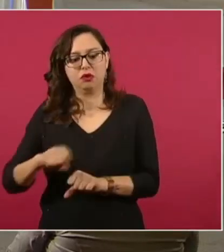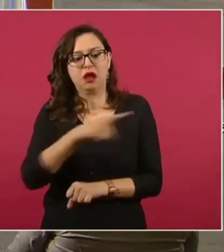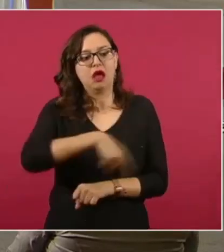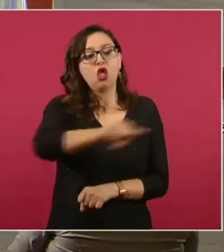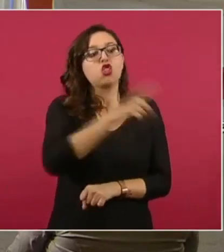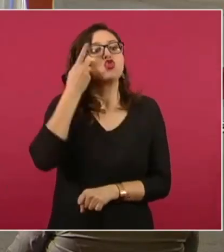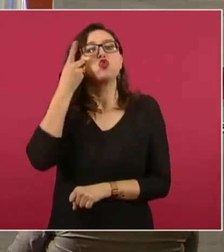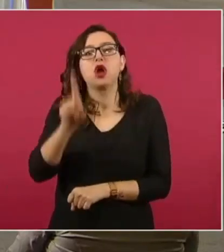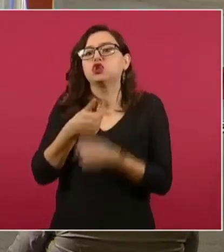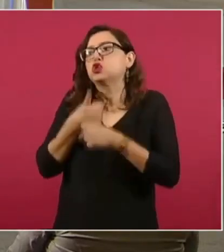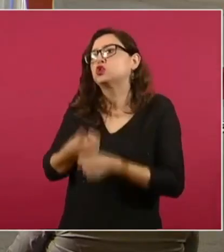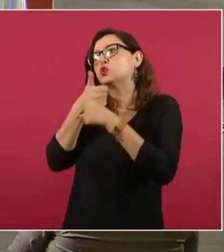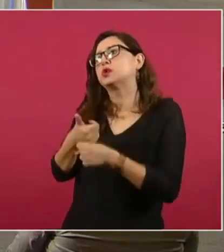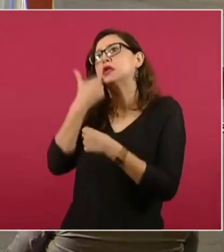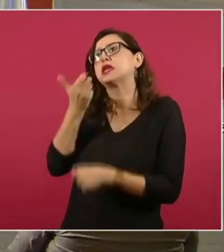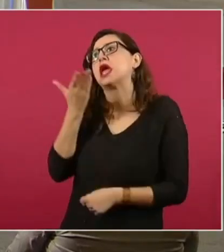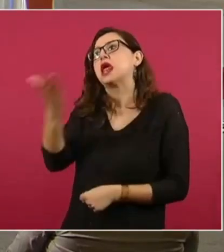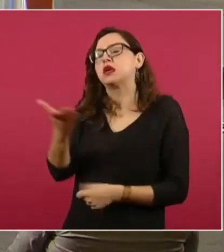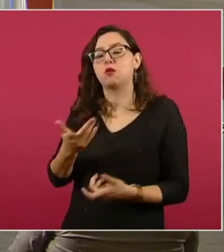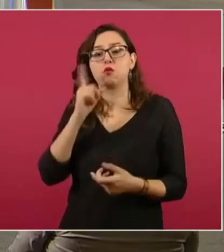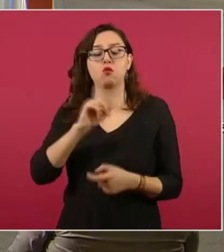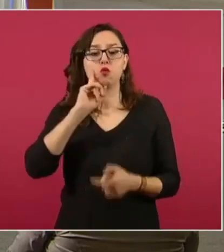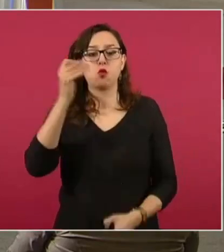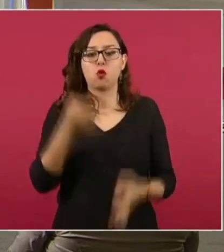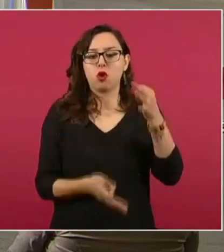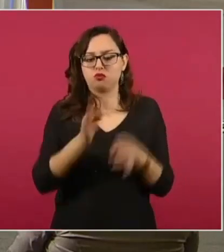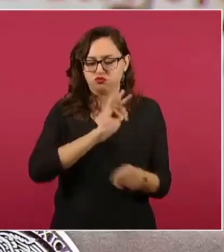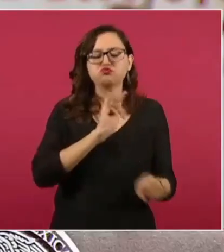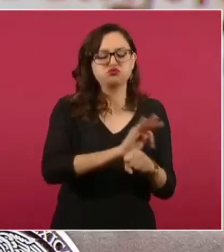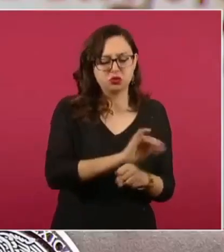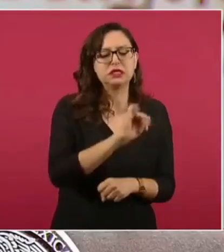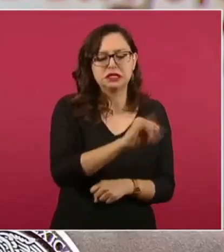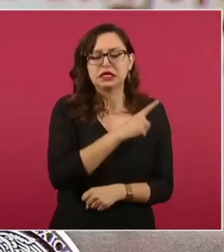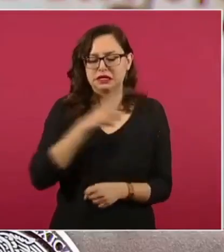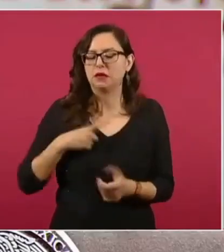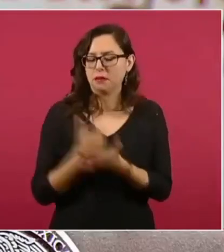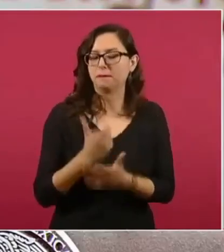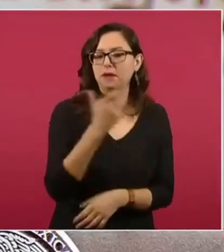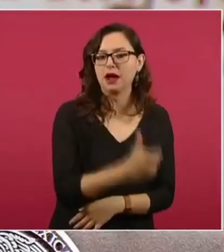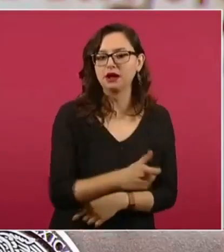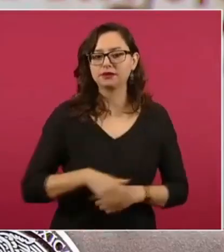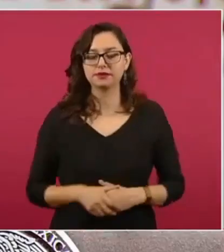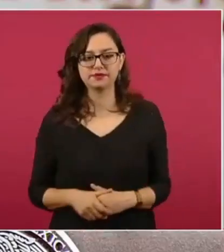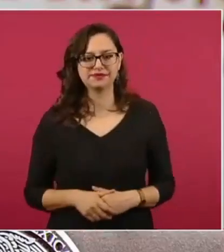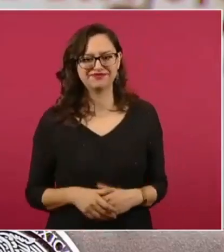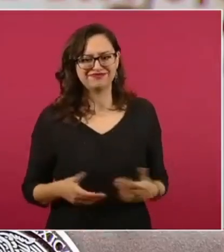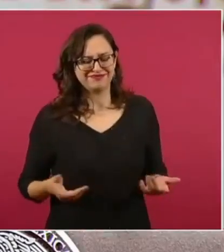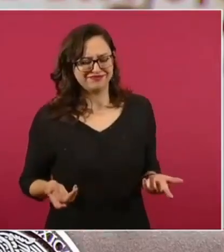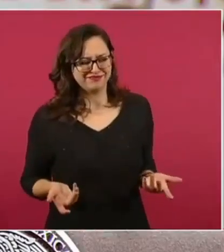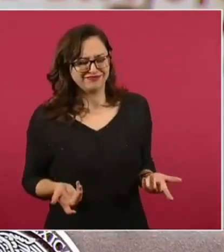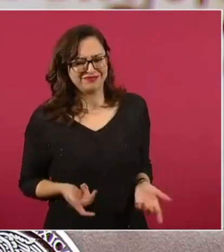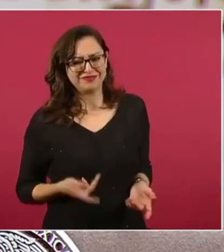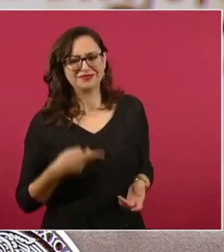indemnización respaldados por una jueza, quien habría ordenado que se les pague. Pero